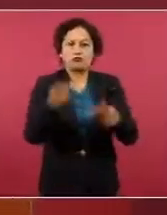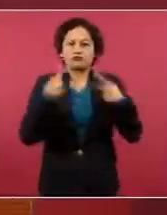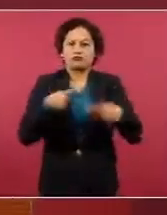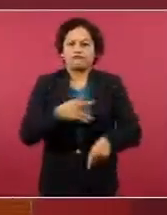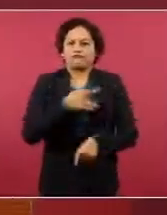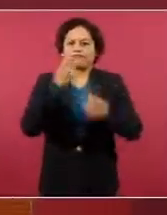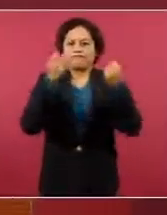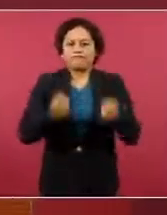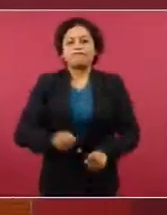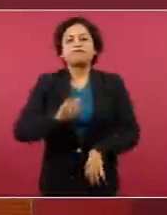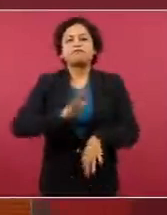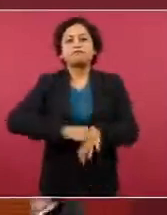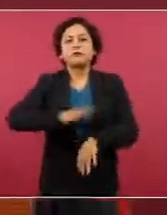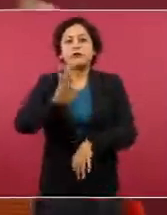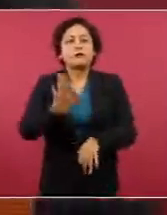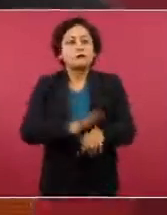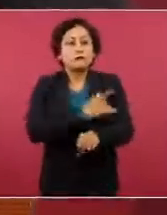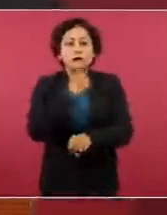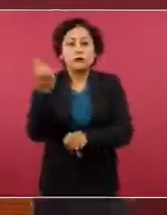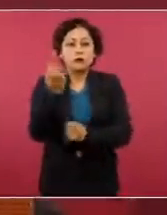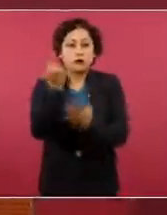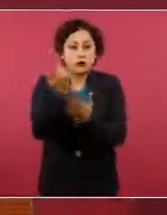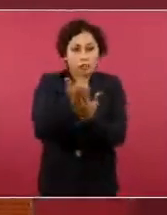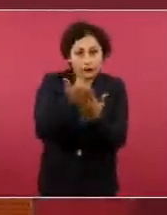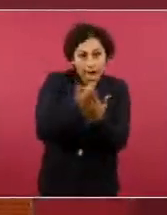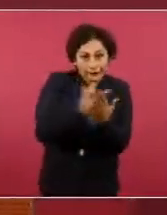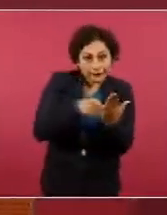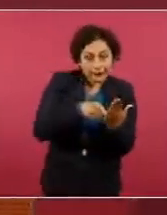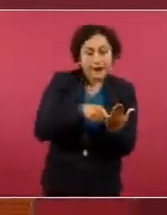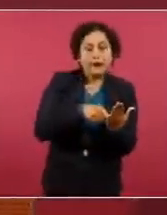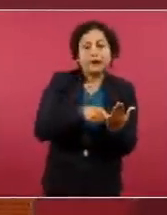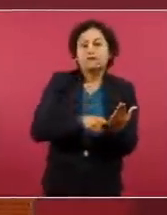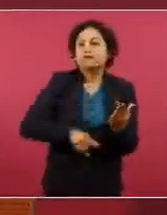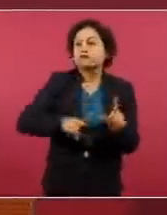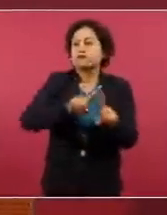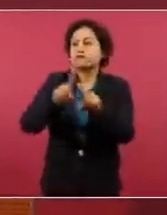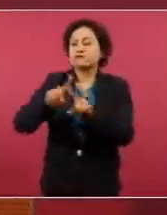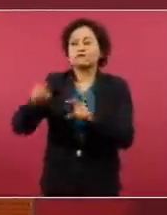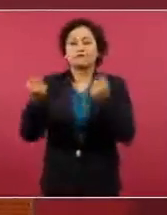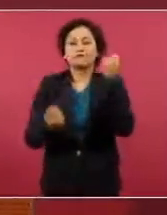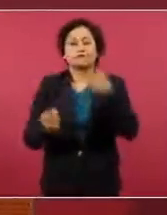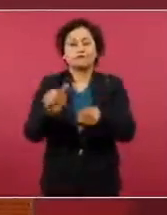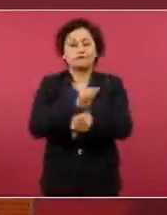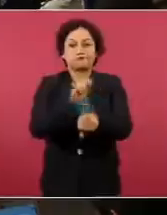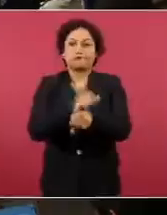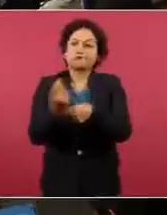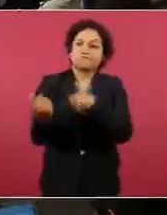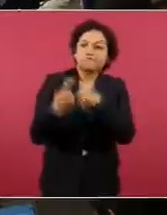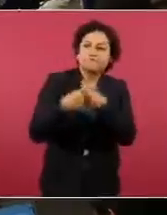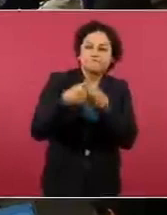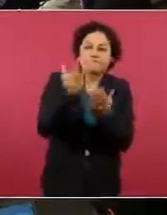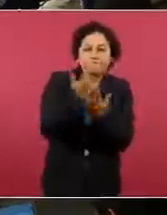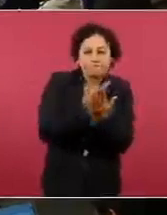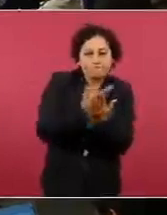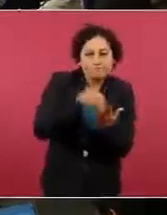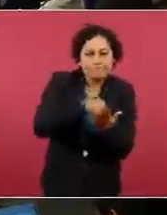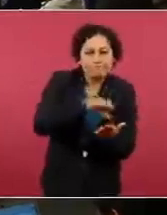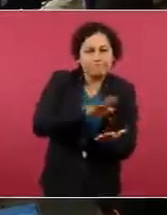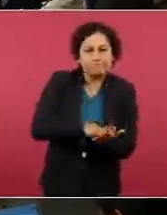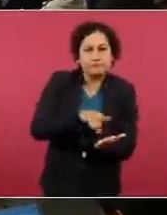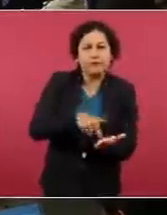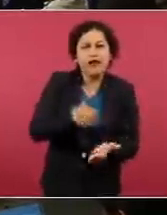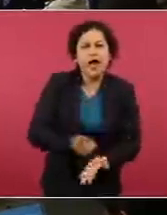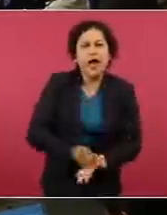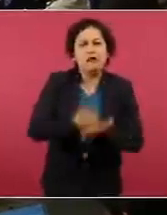toda vez que el registro de estas unidades desincentiva su uso para cometer